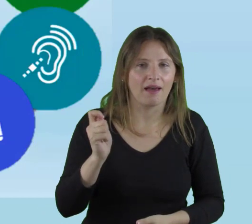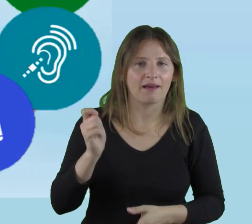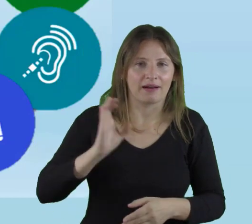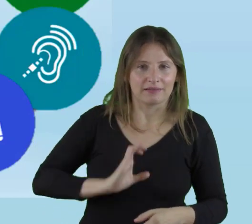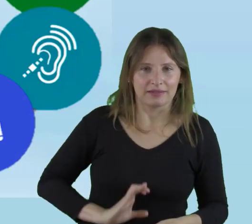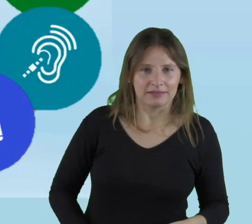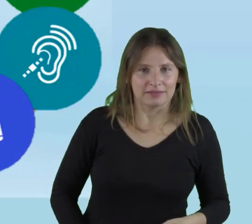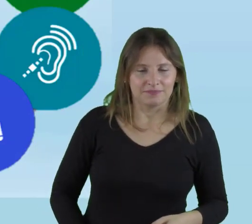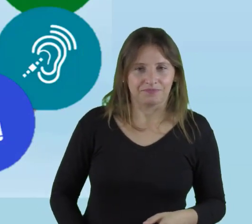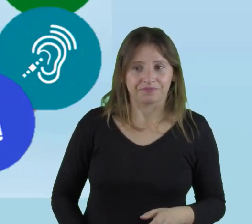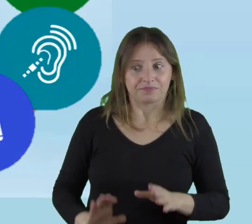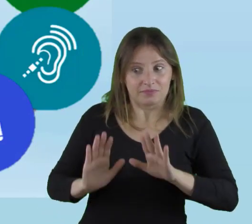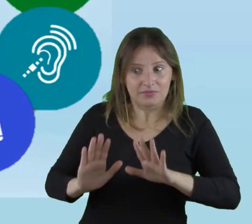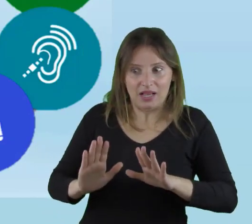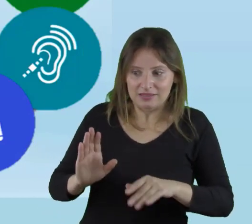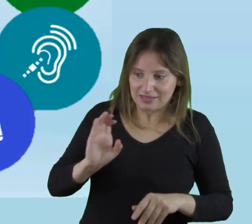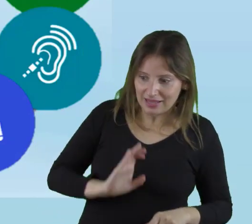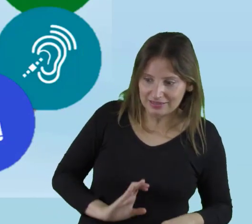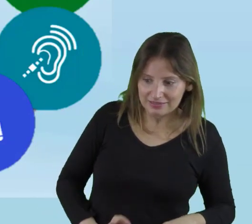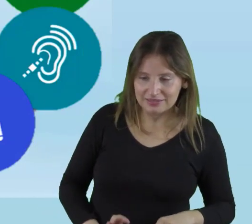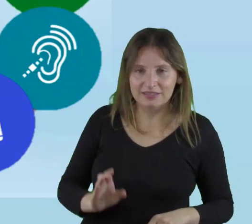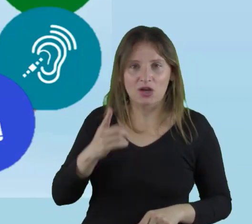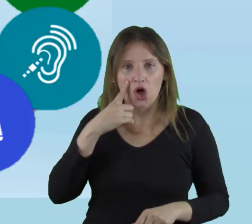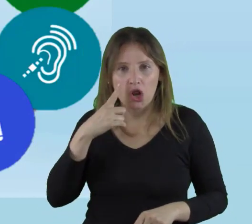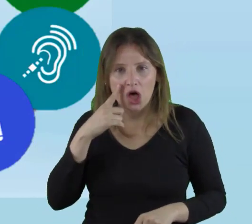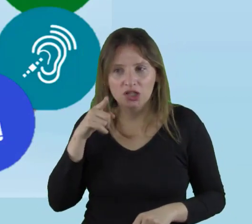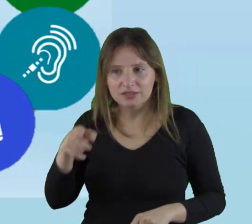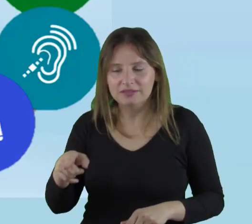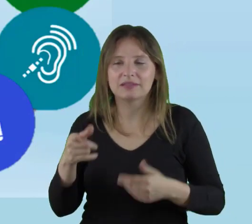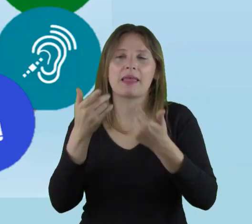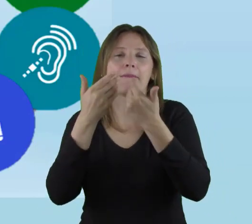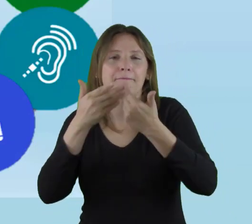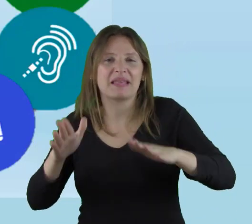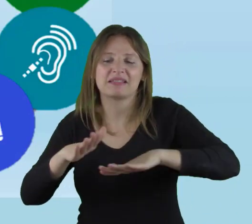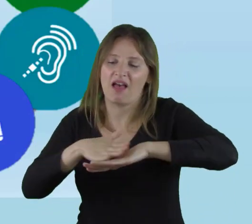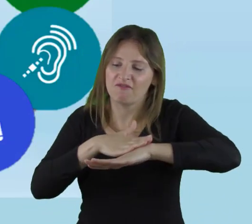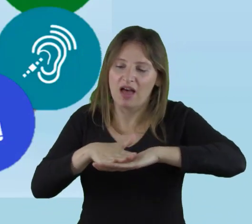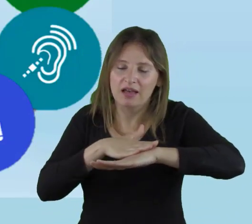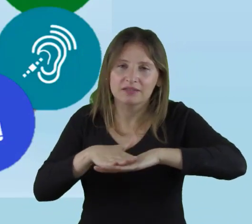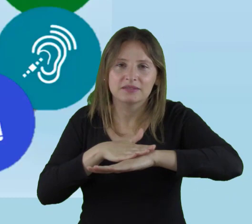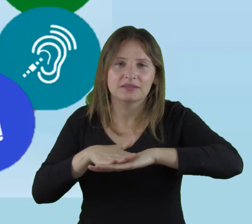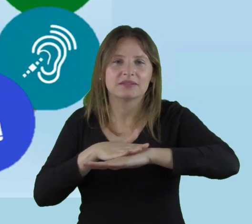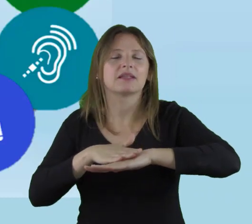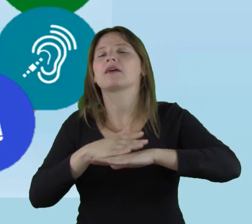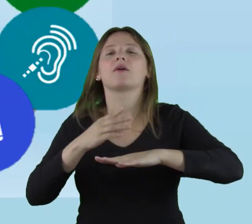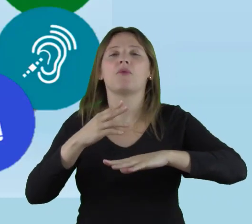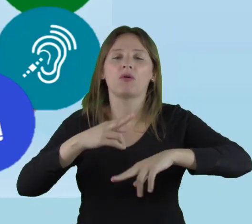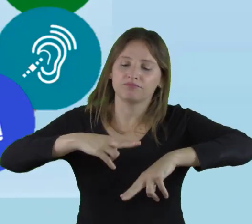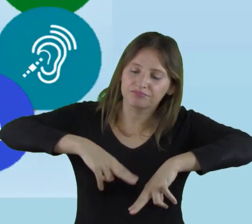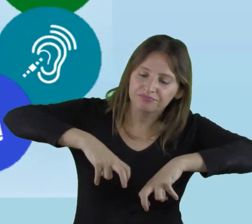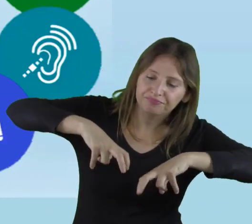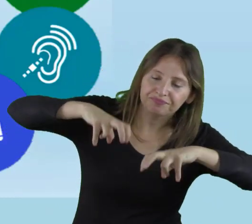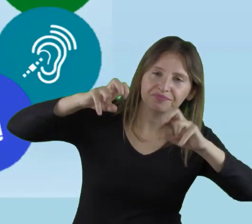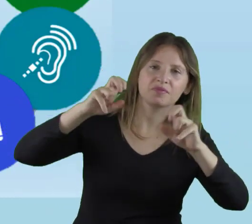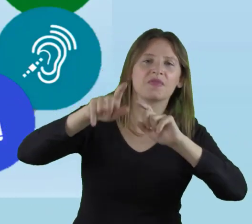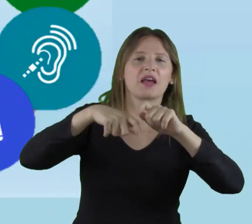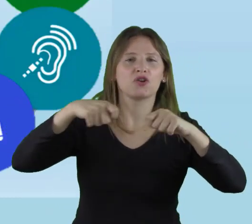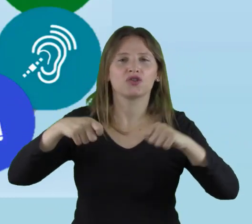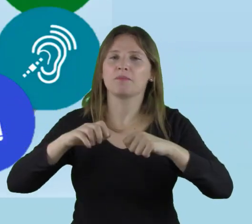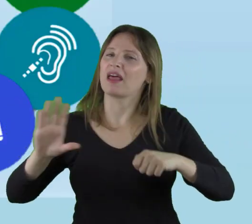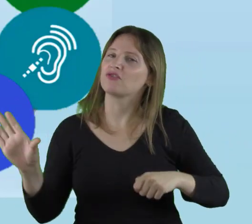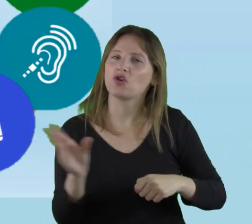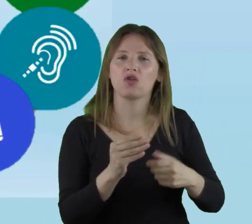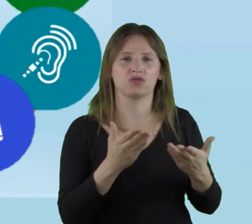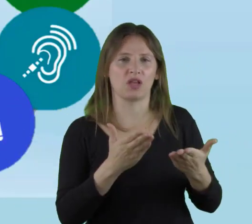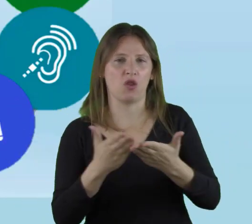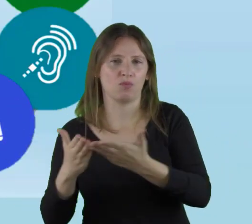Y en ese sentido, es que nosotros tendríamos que partir por una evaluación diagnóstica para todos los